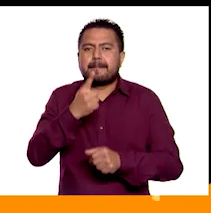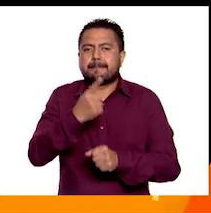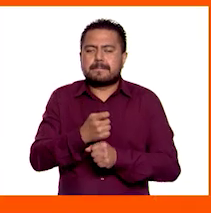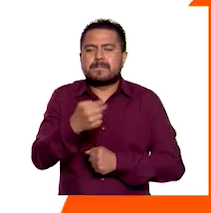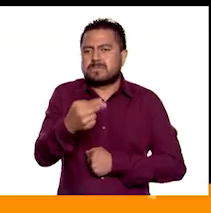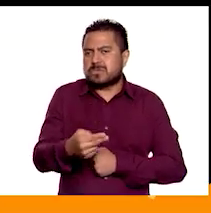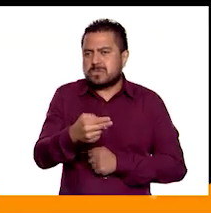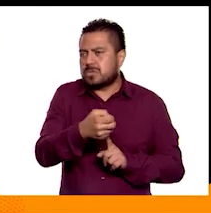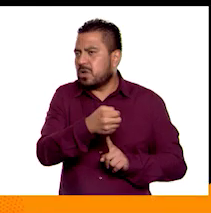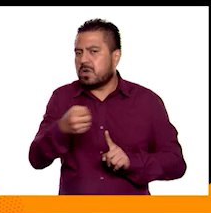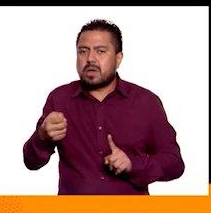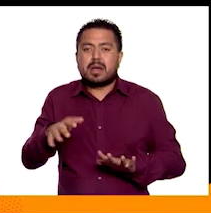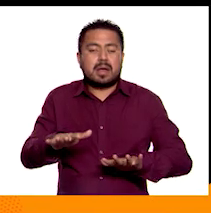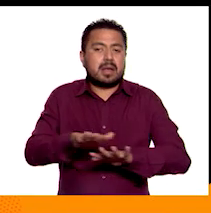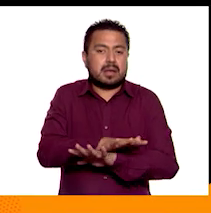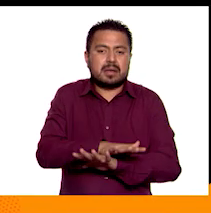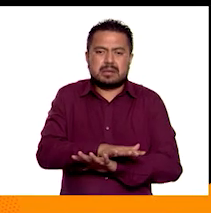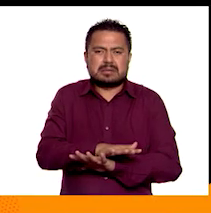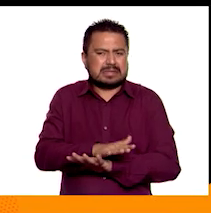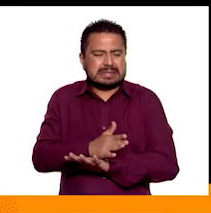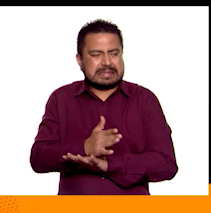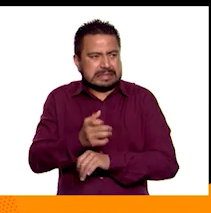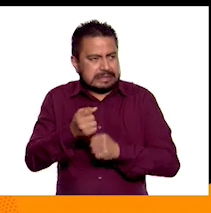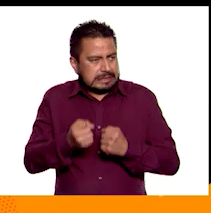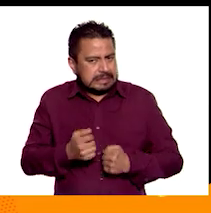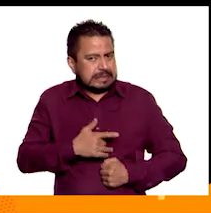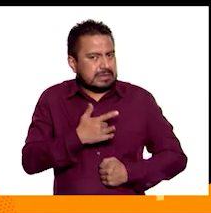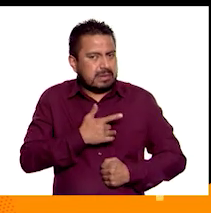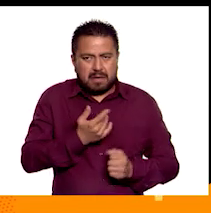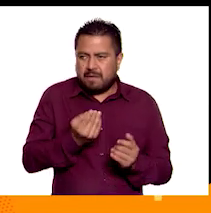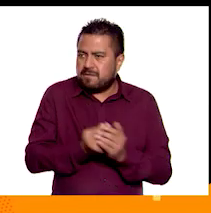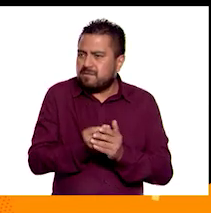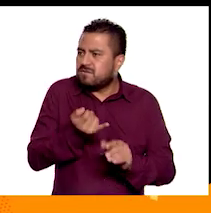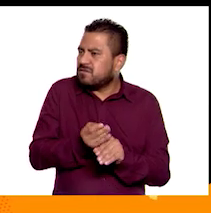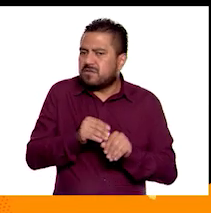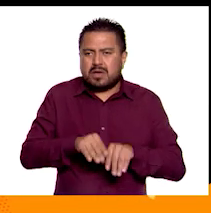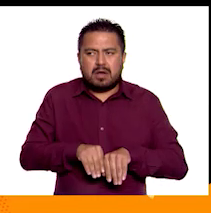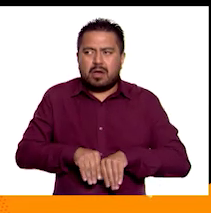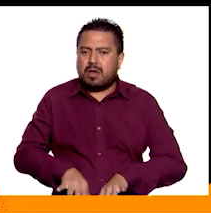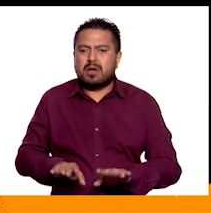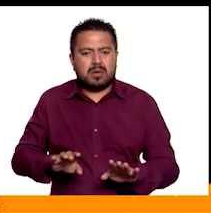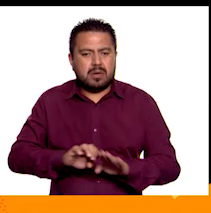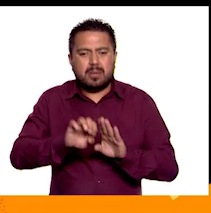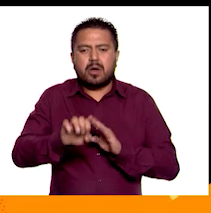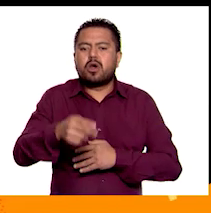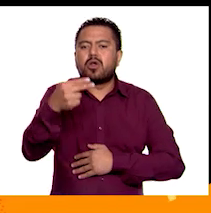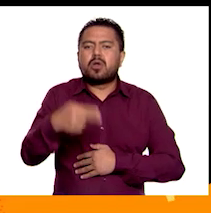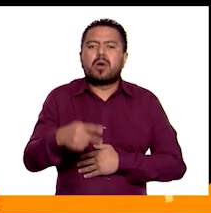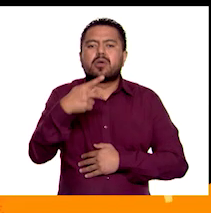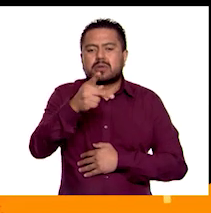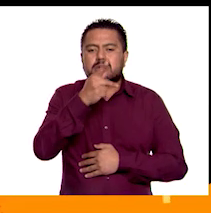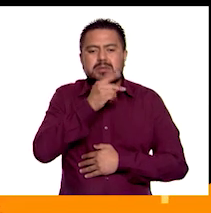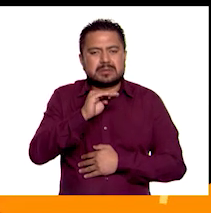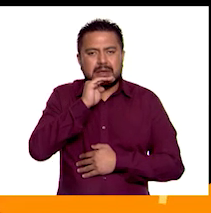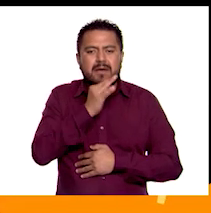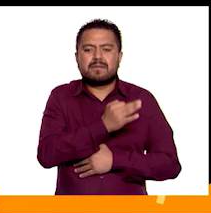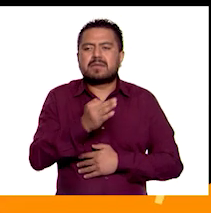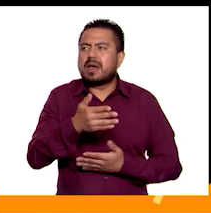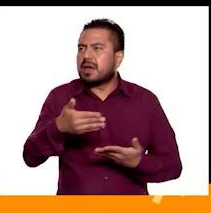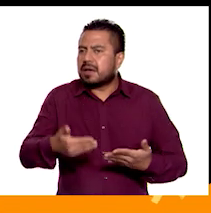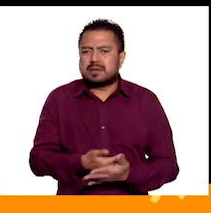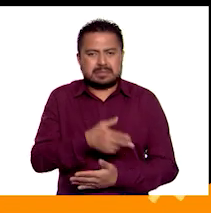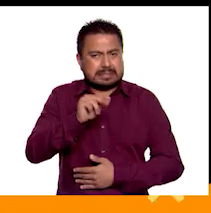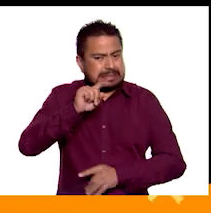nombre. En cambio, es inseguro revelar datos privados, como por ejemplo, el nombre de tus padres, tu fecha de